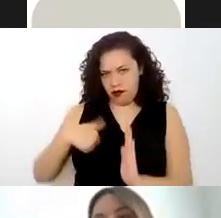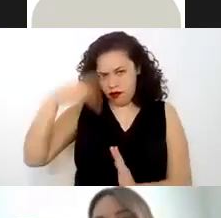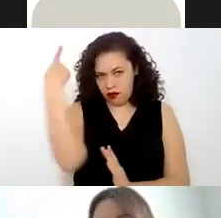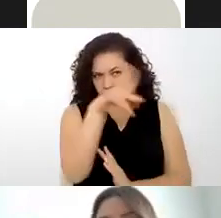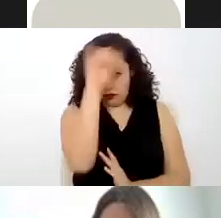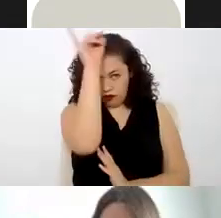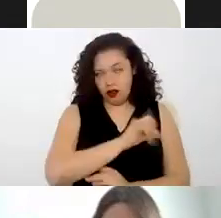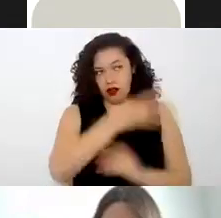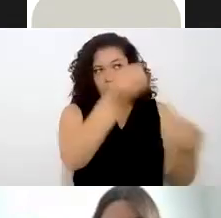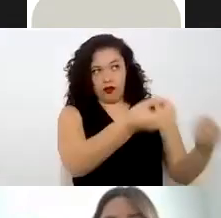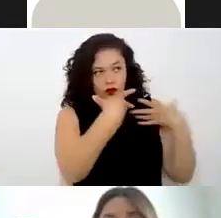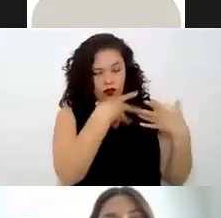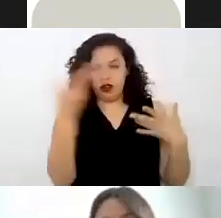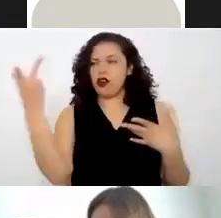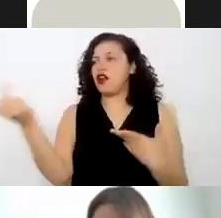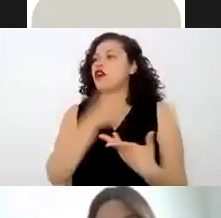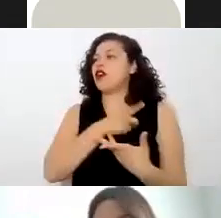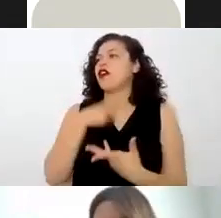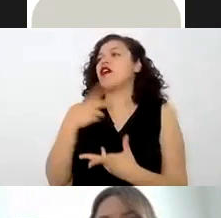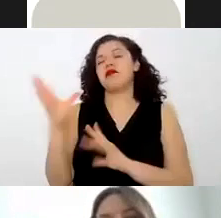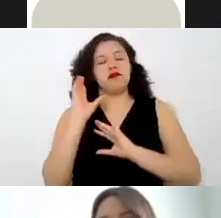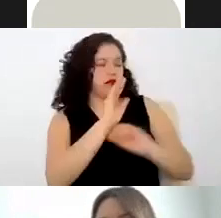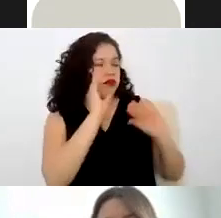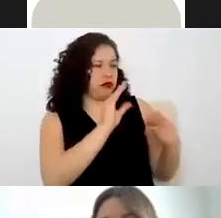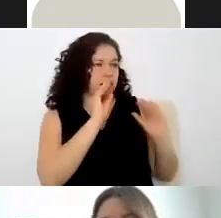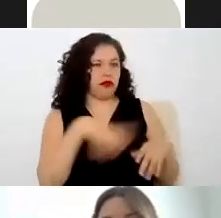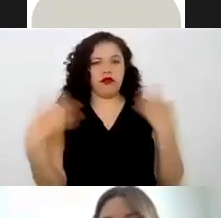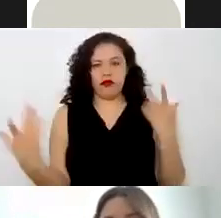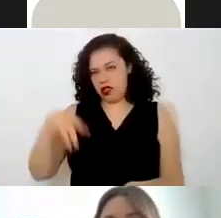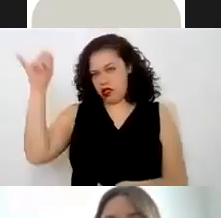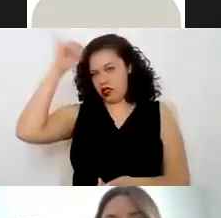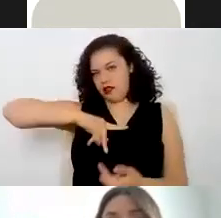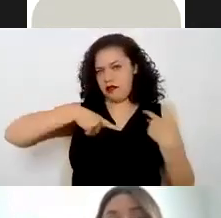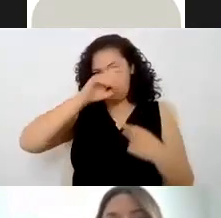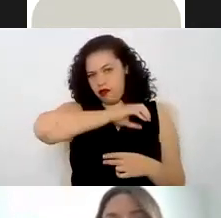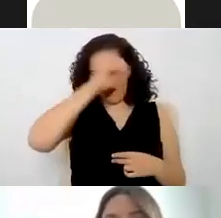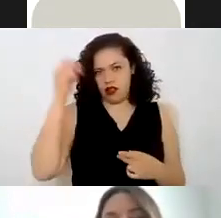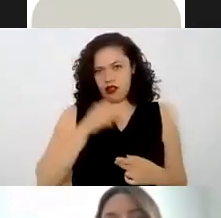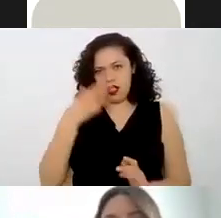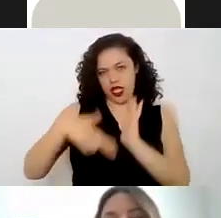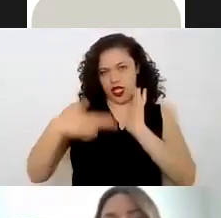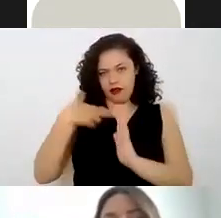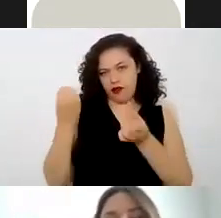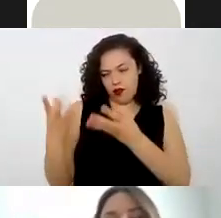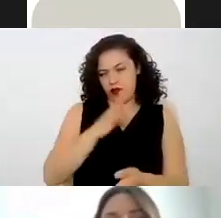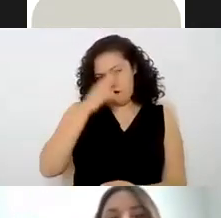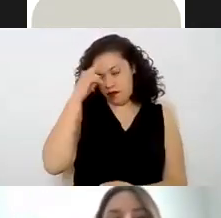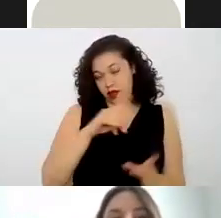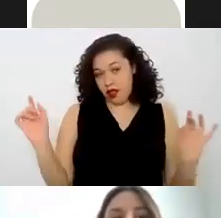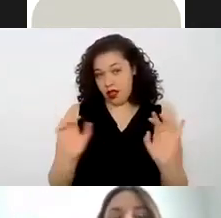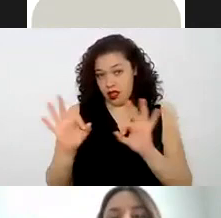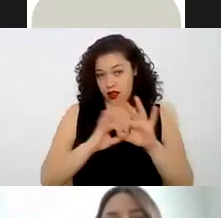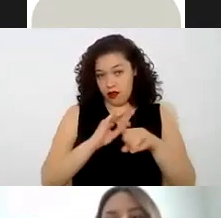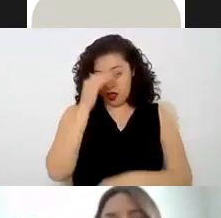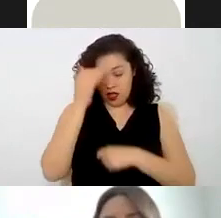les proporcionan es obligación de todos los patrones proporcionar estas herramientas para que se llegue a la finalidad del trabajo con el que